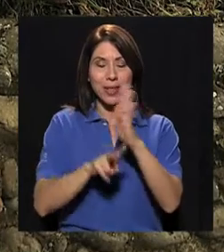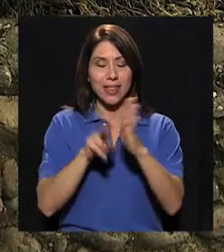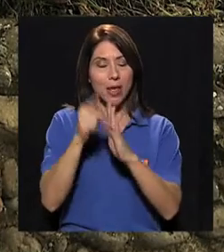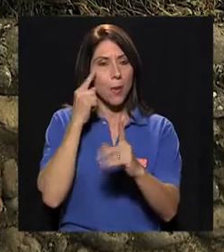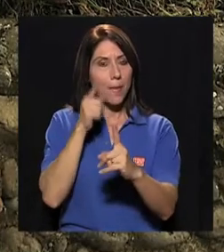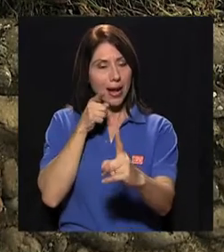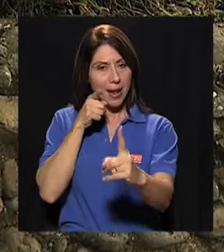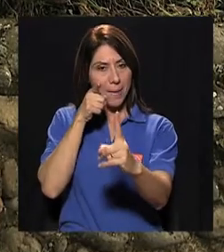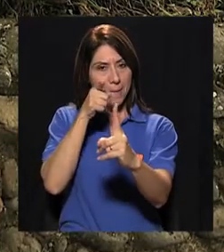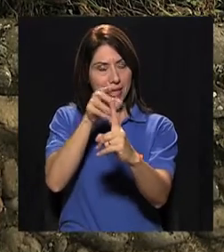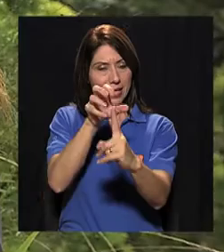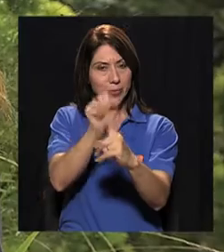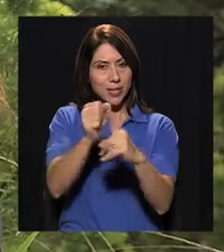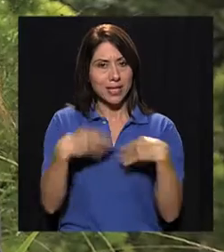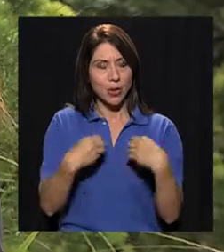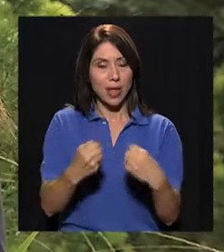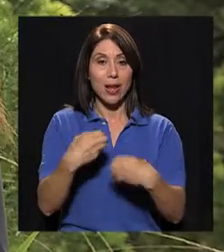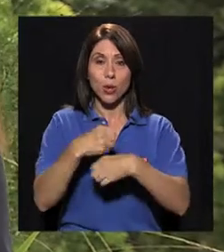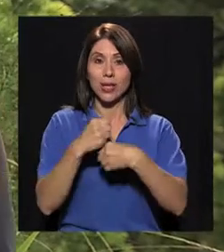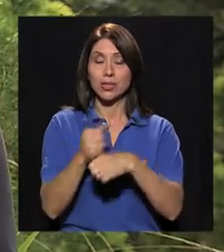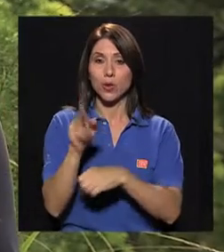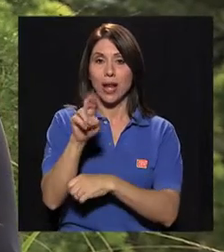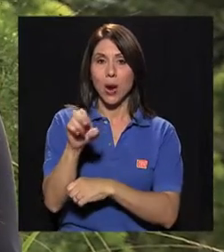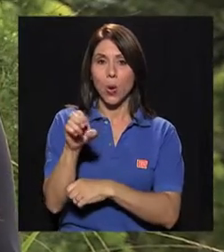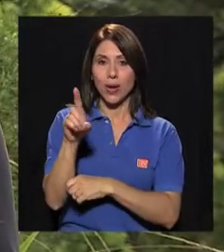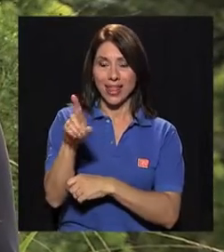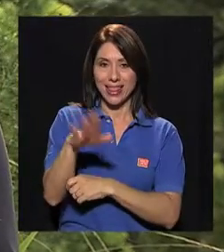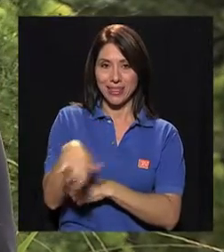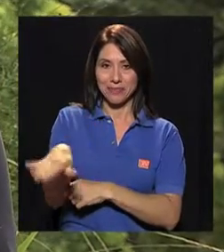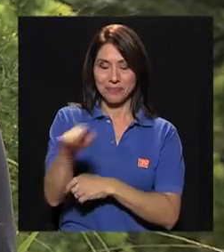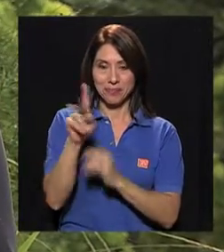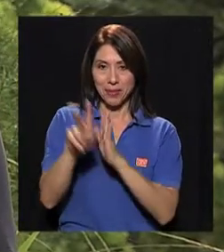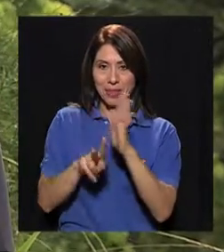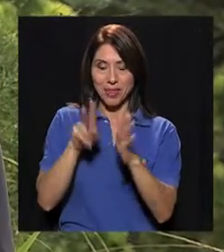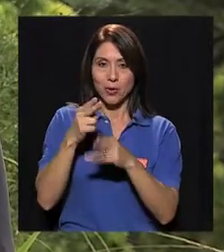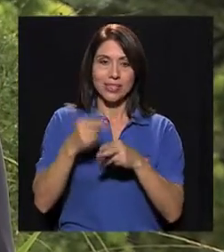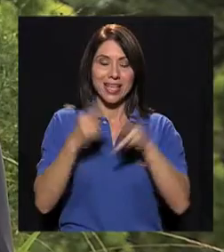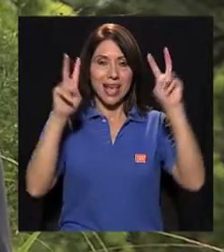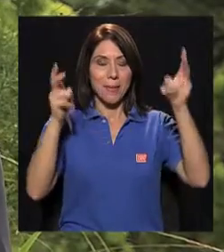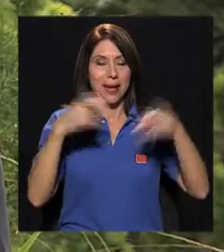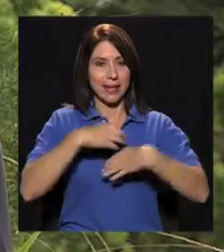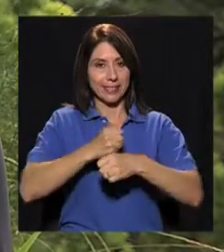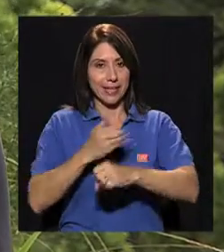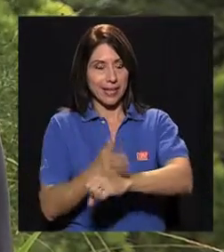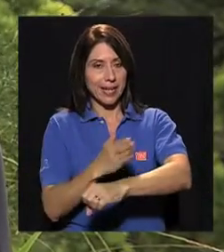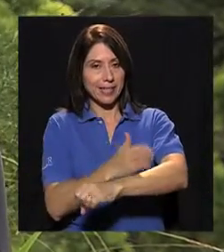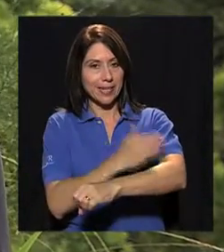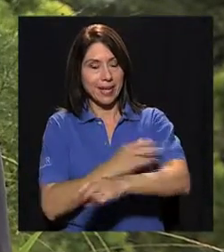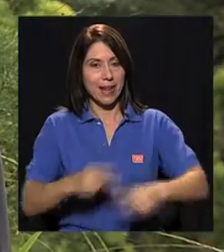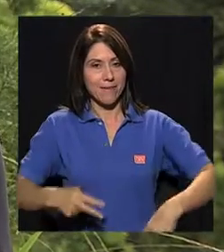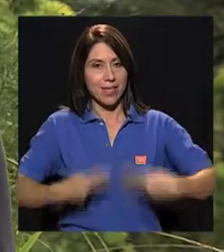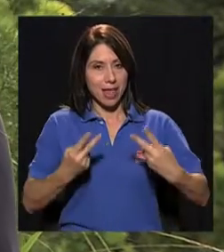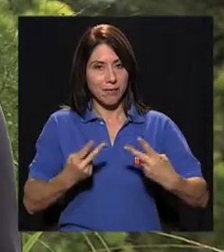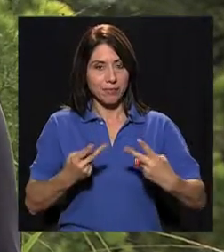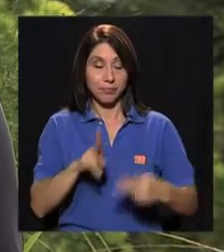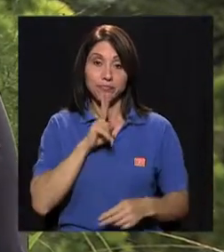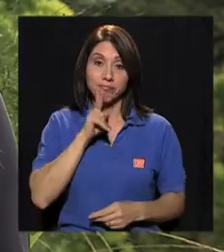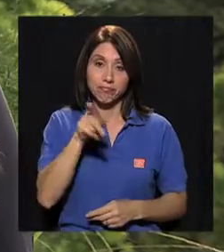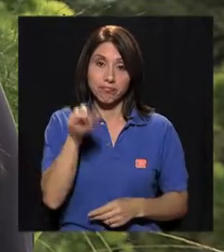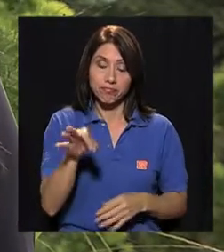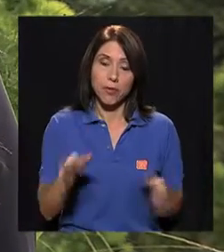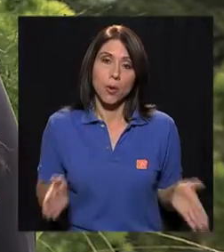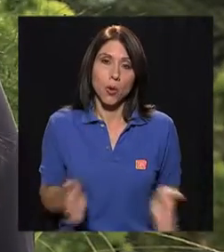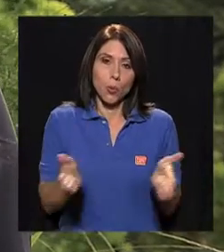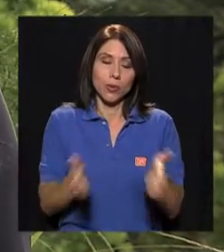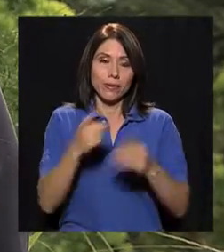alcanzar esas metas saludables. Es un video elaborado por la Universidad Estatal a Distancia, la UNED, que se llama Hacer Crecer la Vida y en el cual